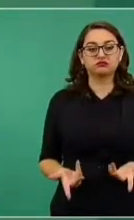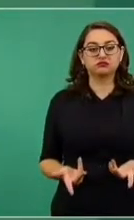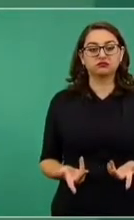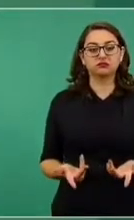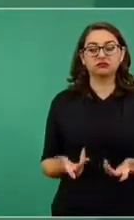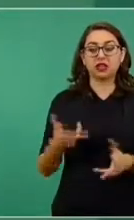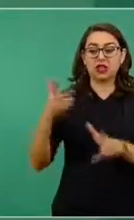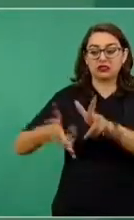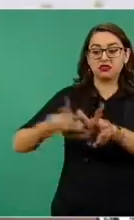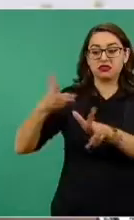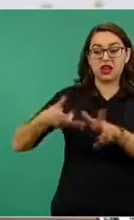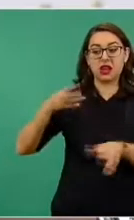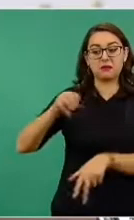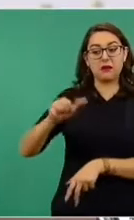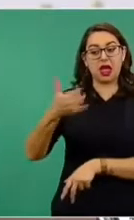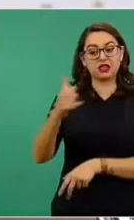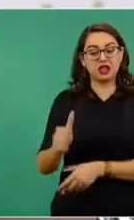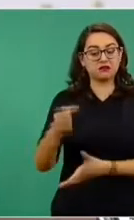ciento del Tren Maya.